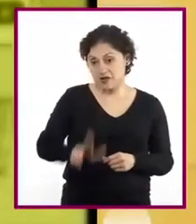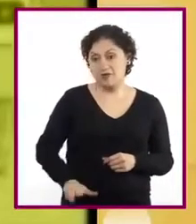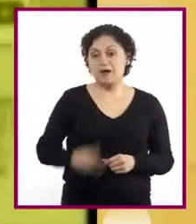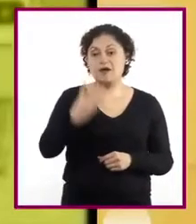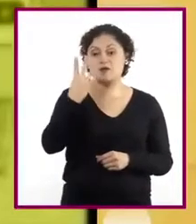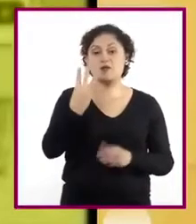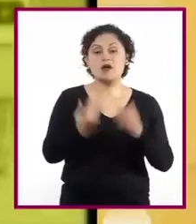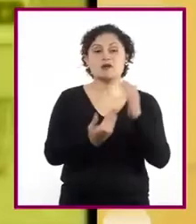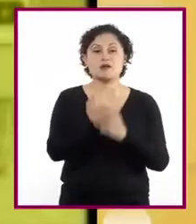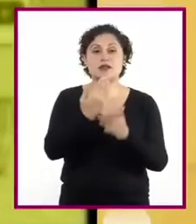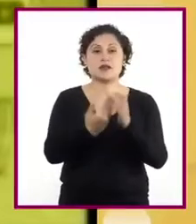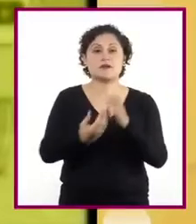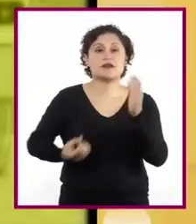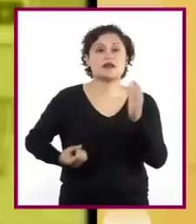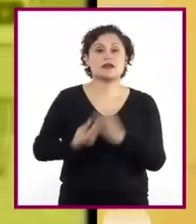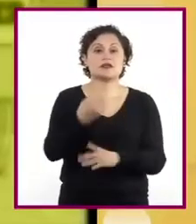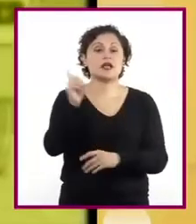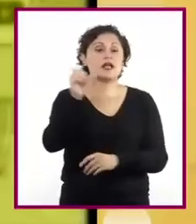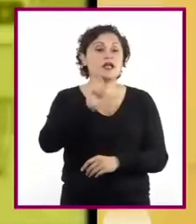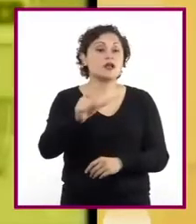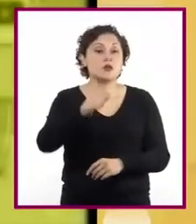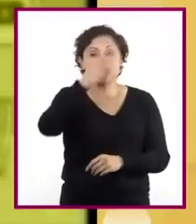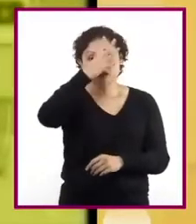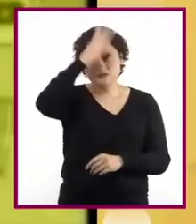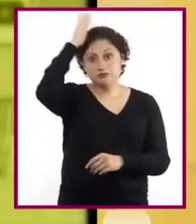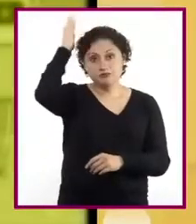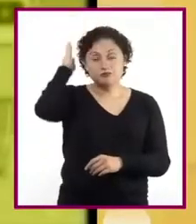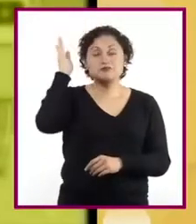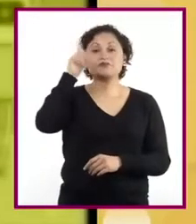cantan para abordar el autobús.